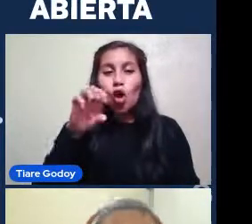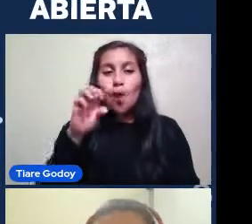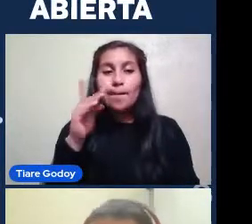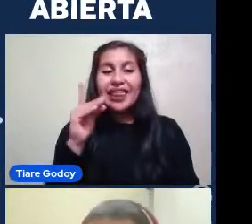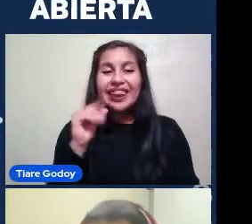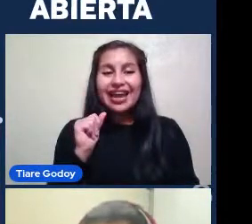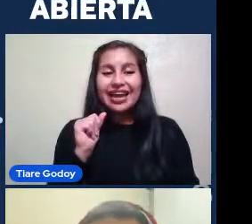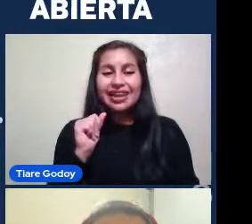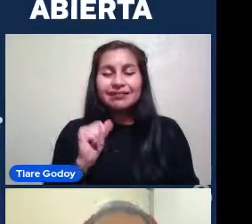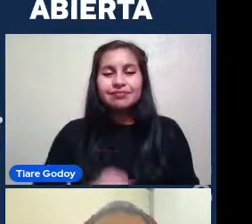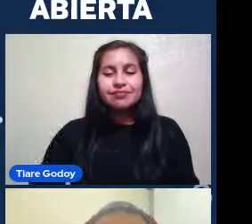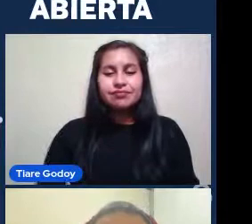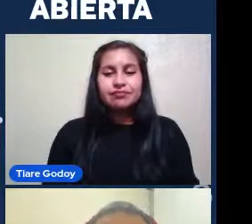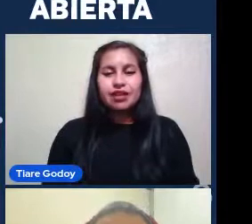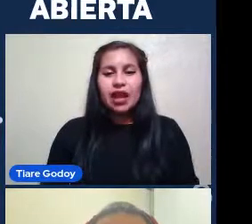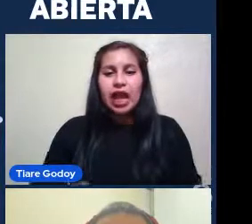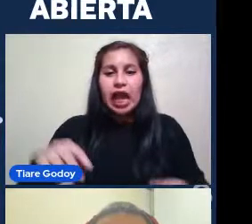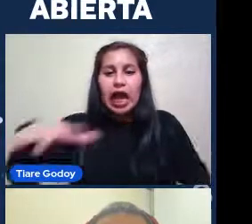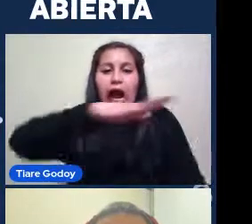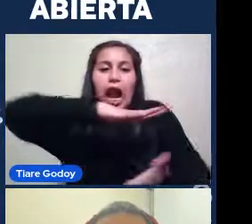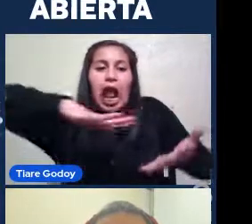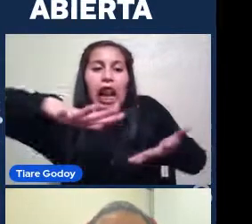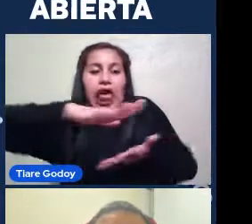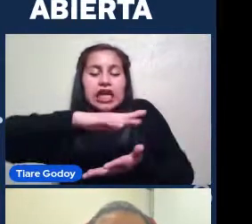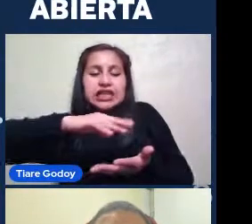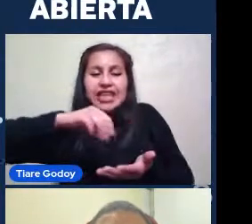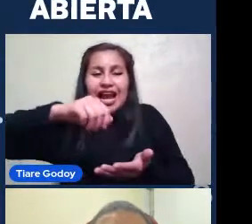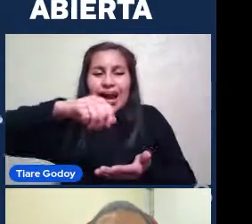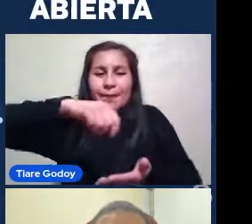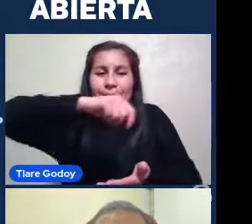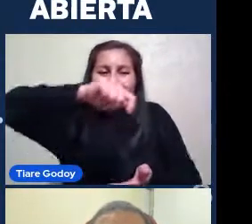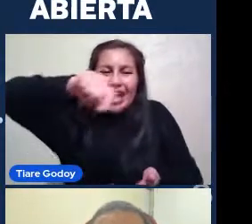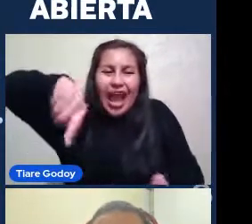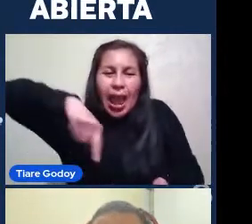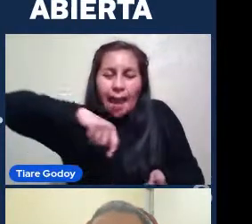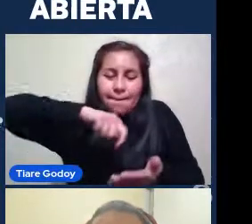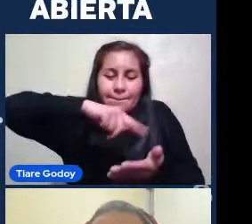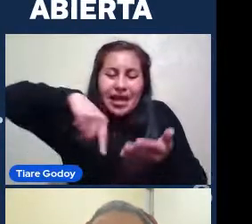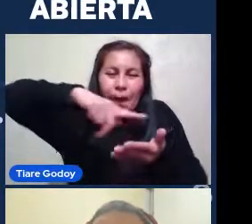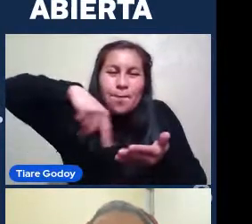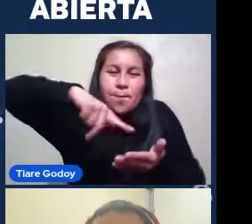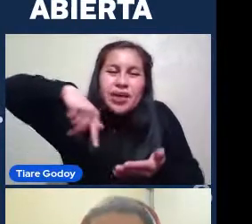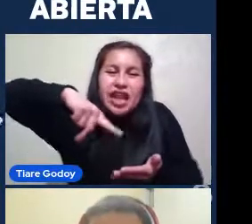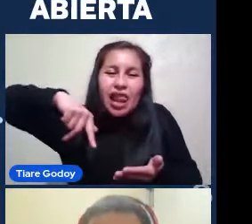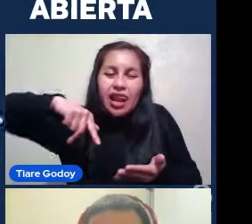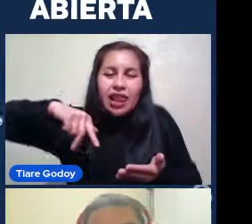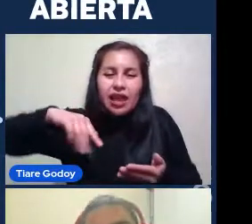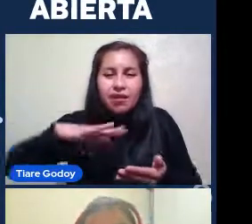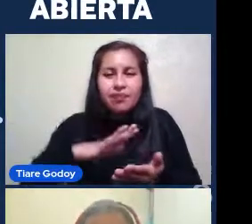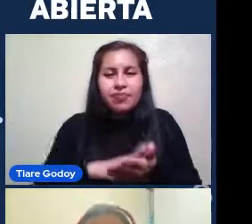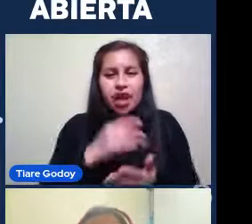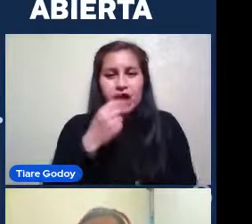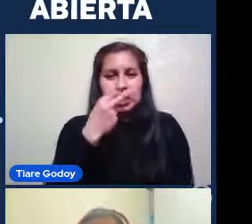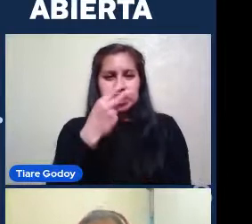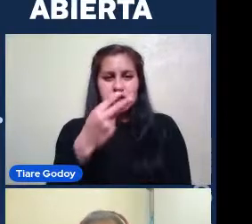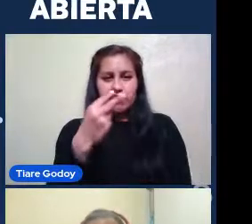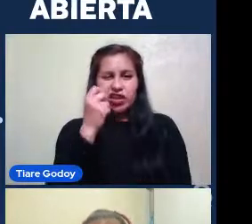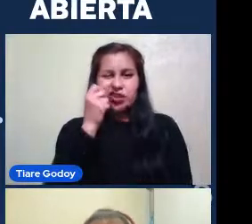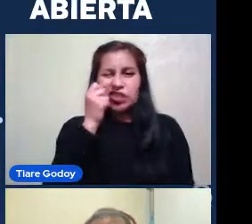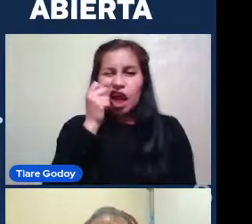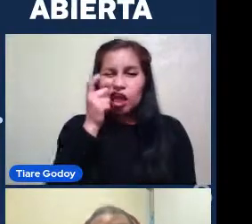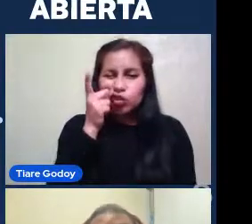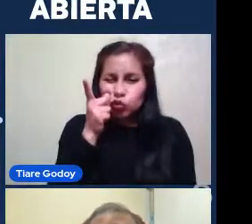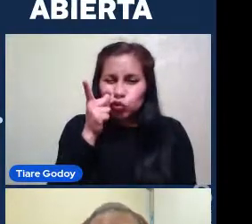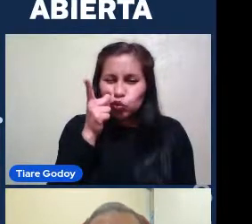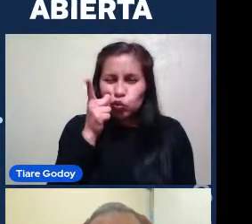Espirales Tienen Brazos Espirales Y por eso Se llaman así La mayoría Se ve azul En el disco Que es la parte De la